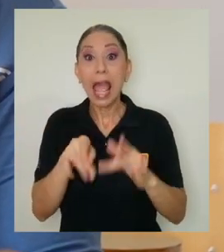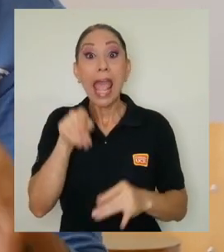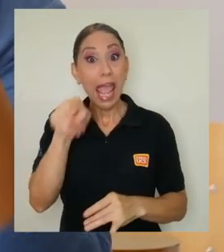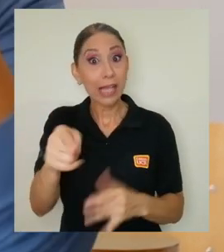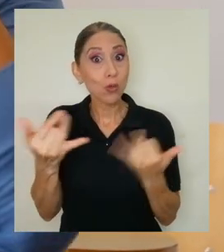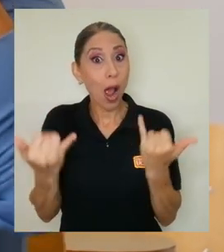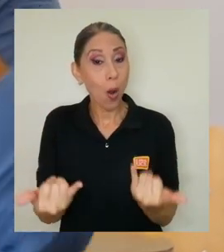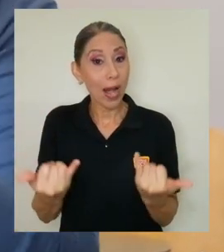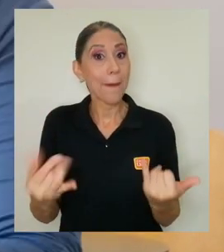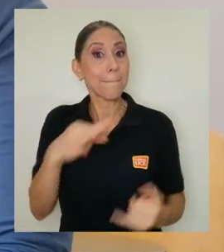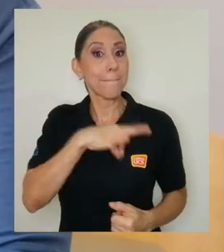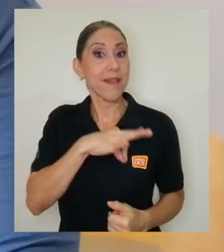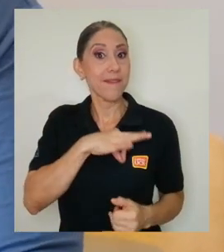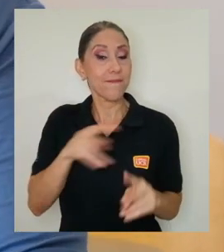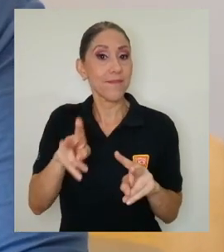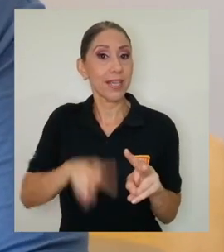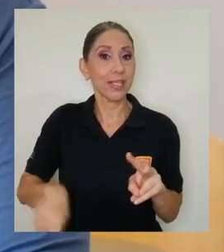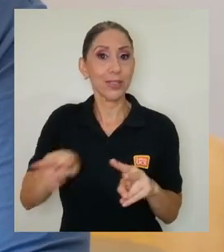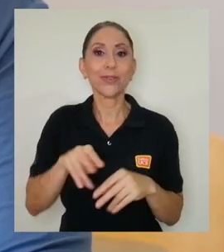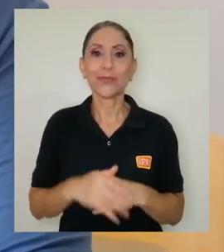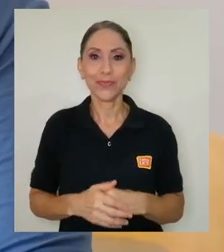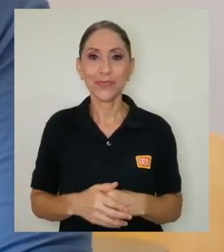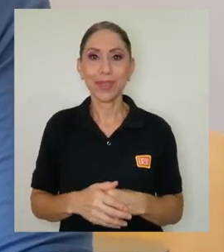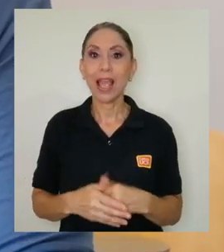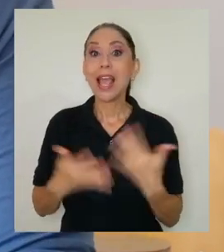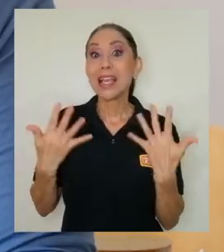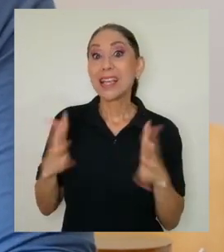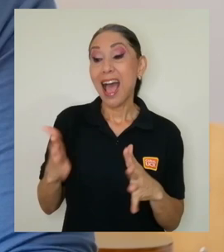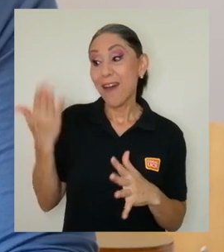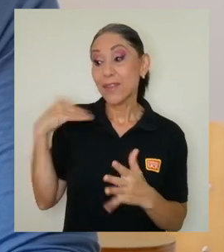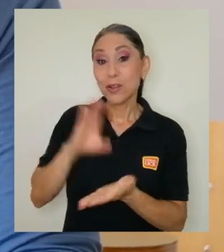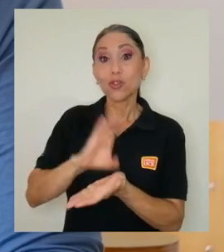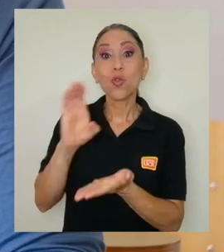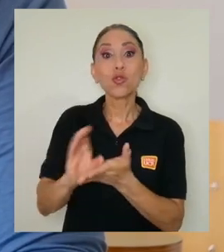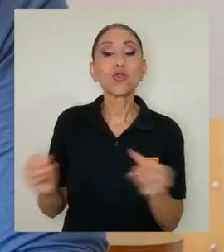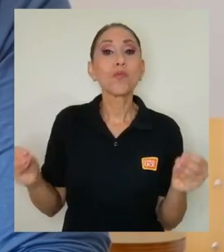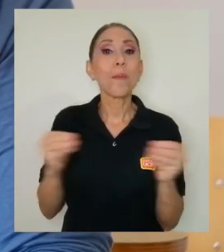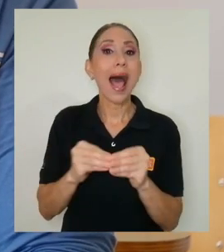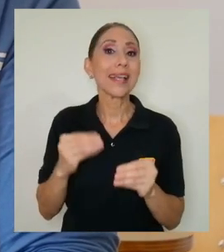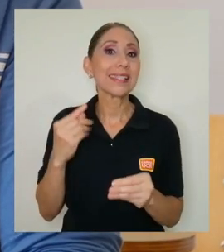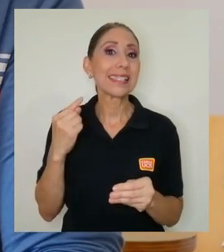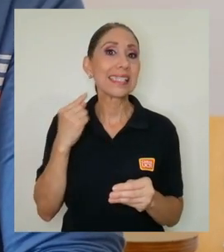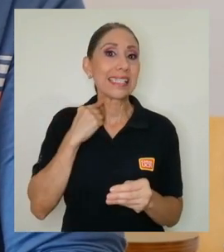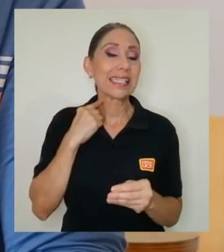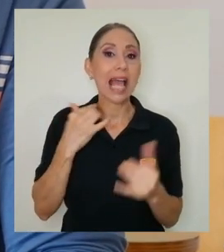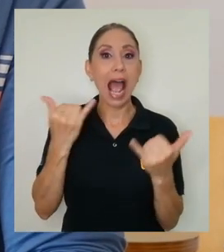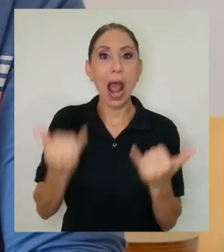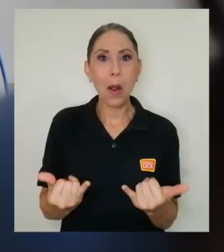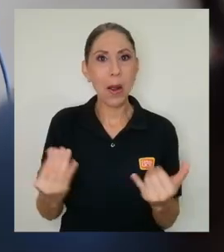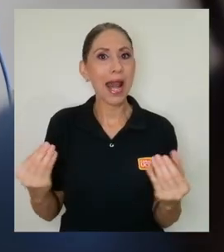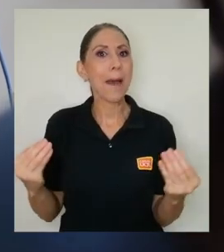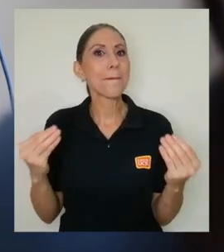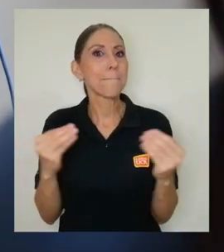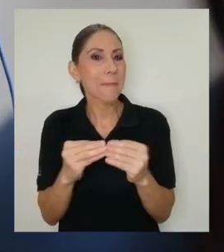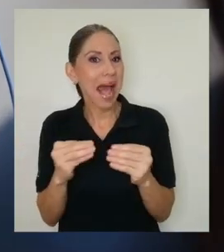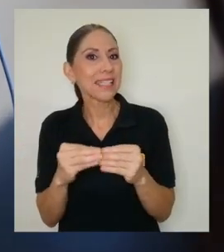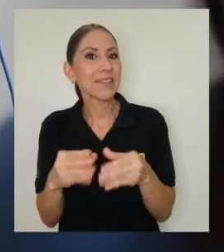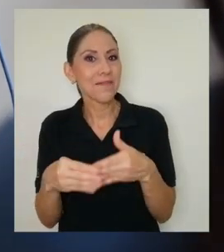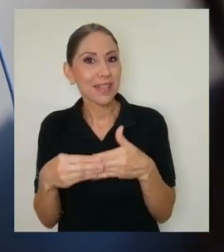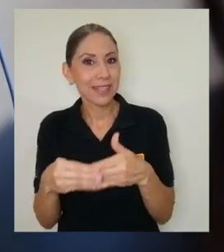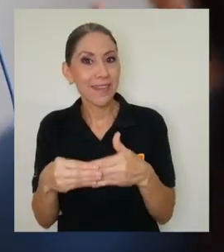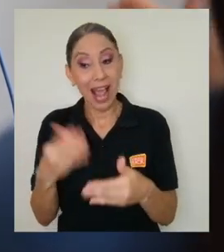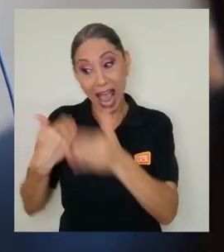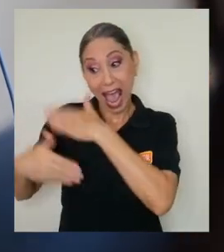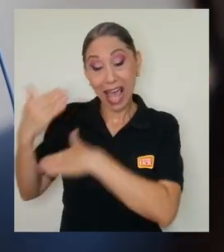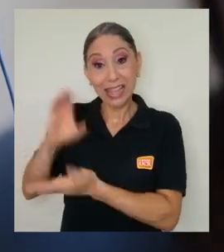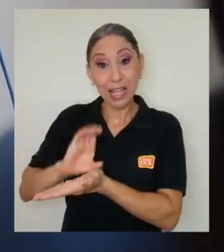una serie de ventajas. Se redujo bastante el costo de los cursos, ¿verdad? Porque antes, digamos, el costo sí era un poquito